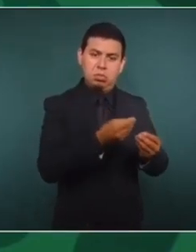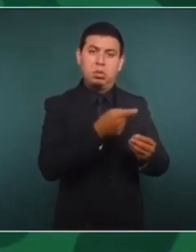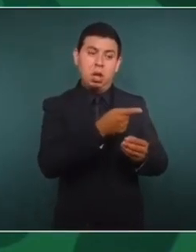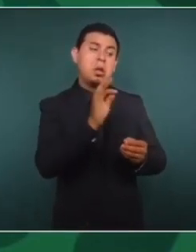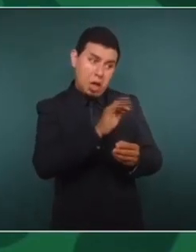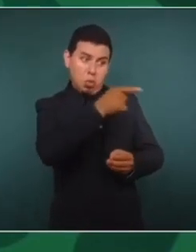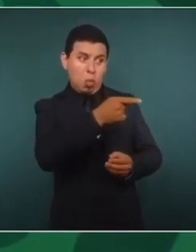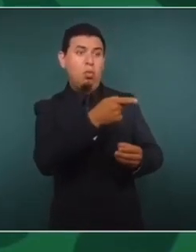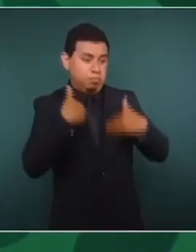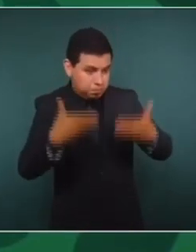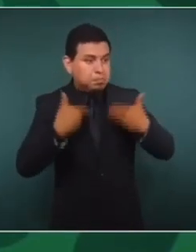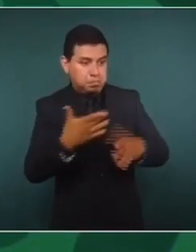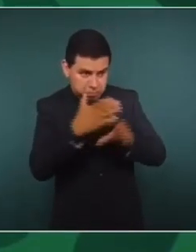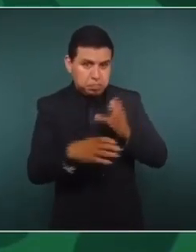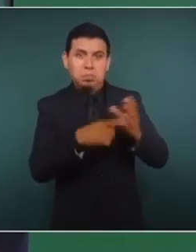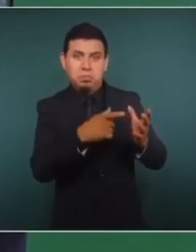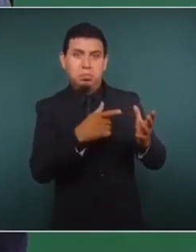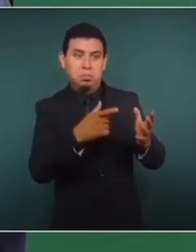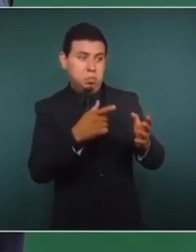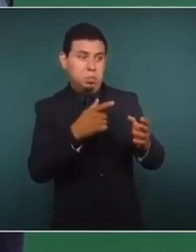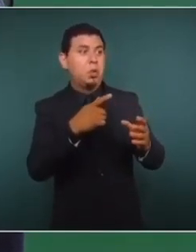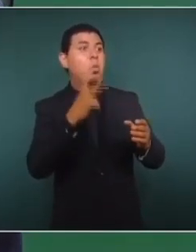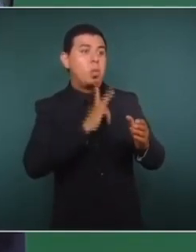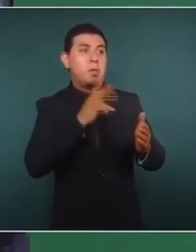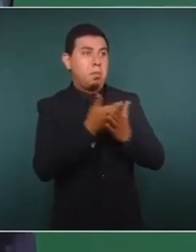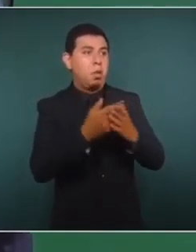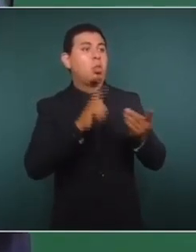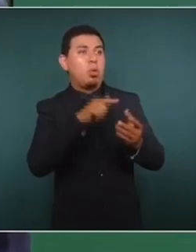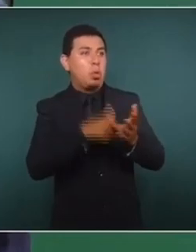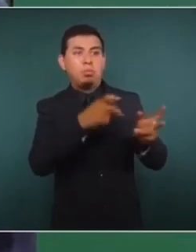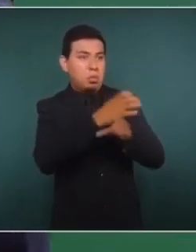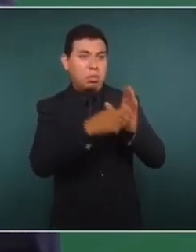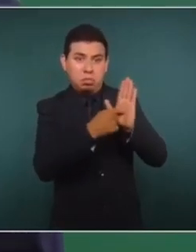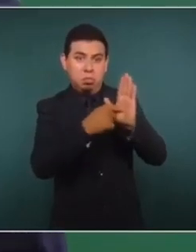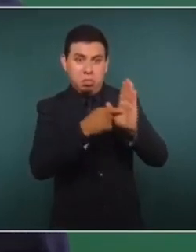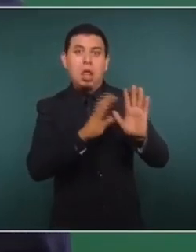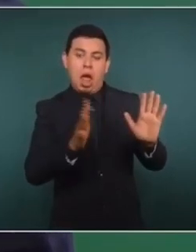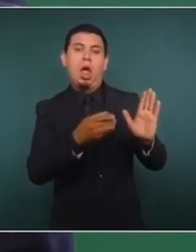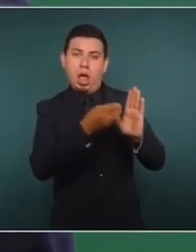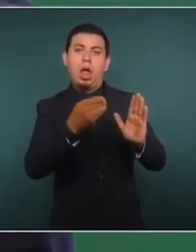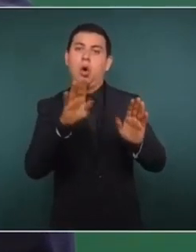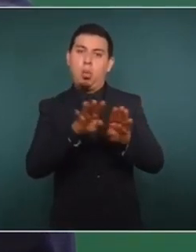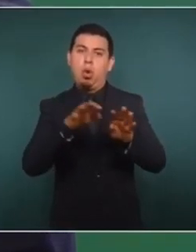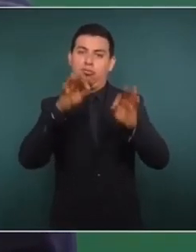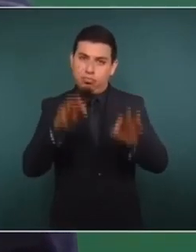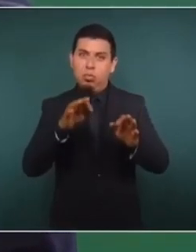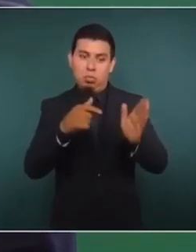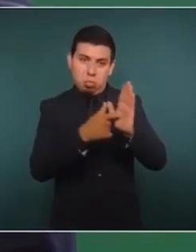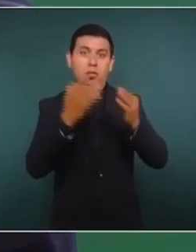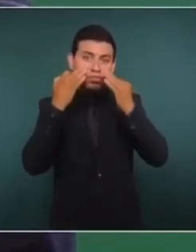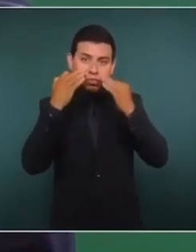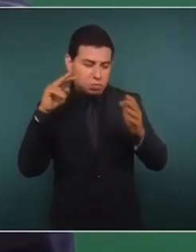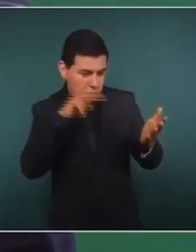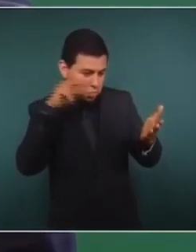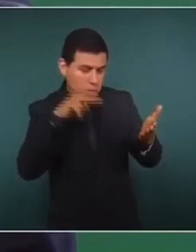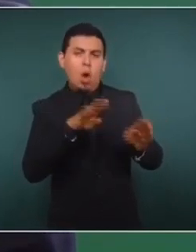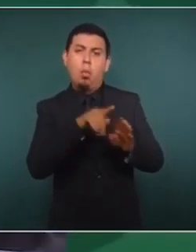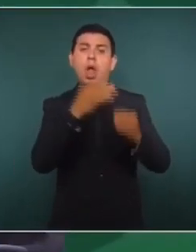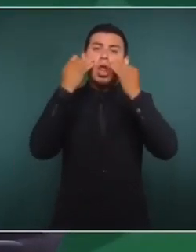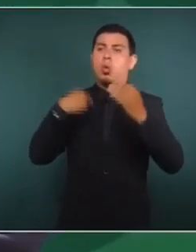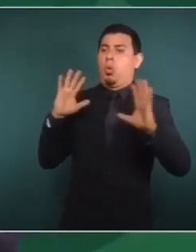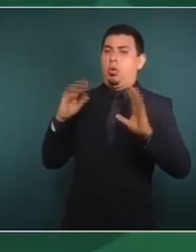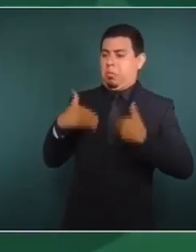posibilidad de acogerse al procedimiento legal de testigo protegido